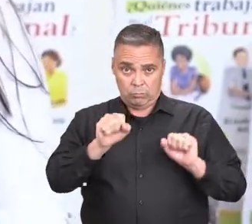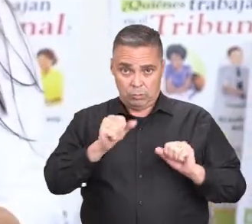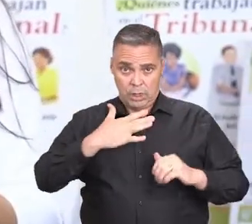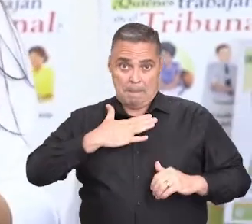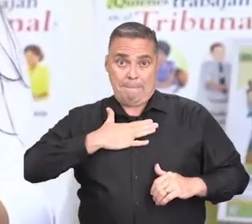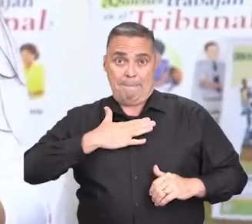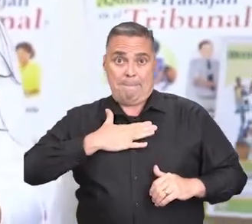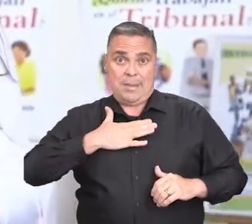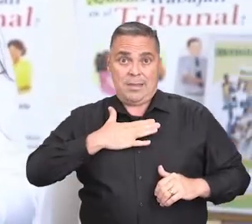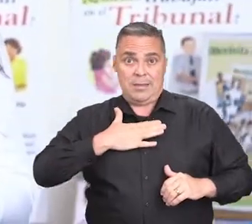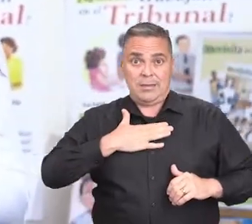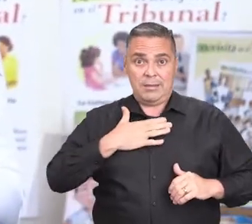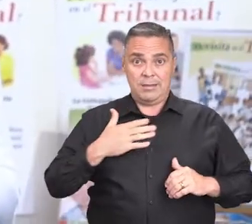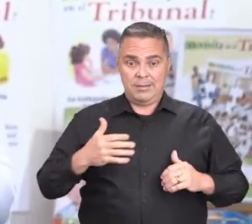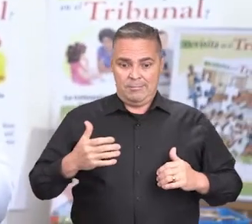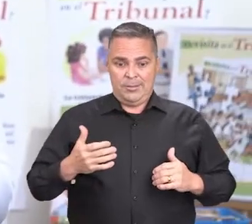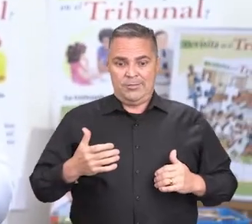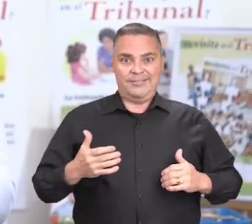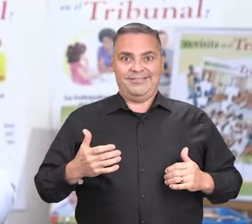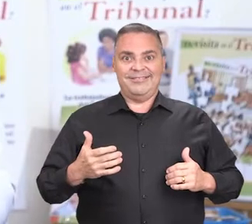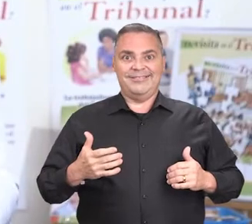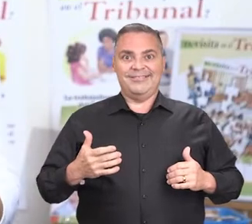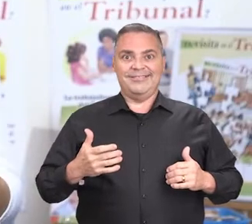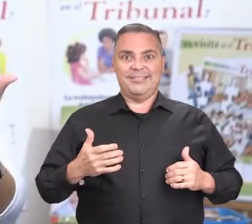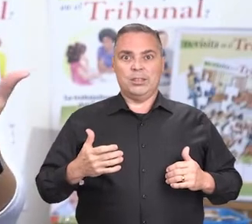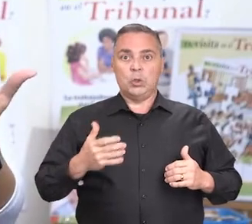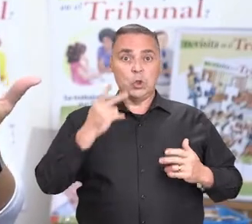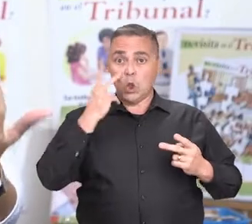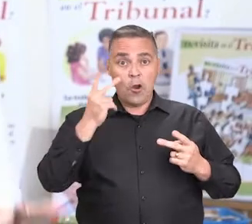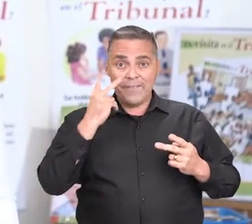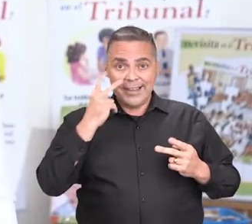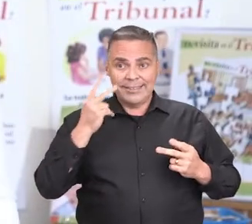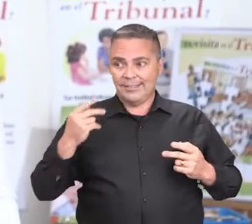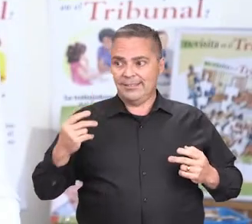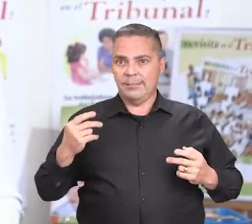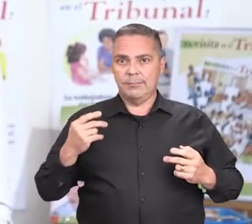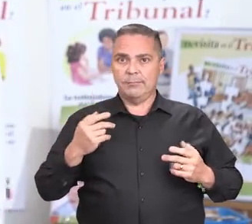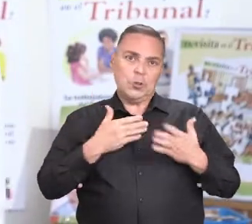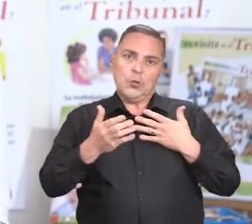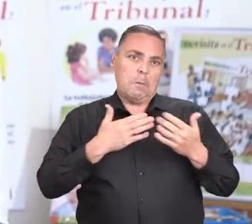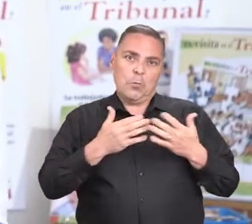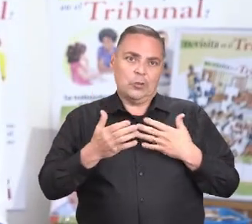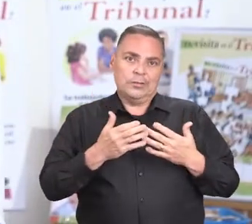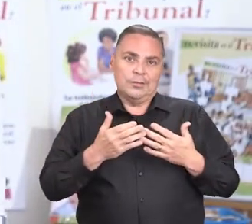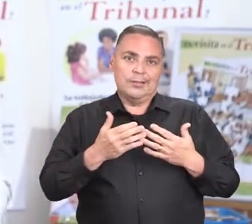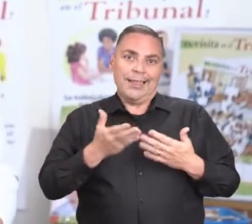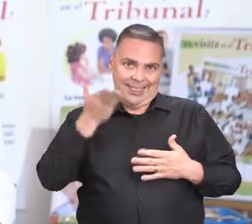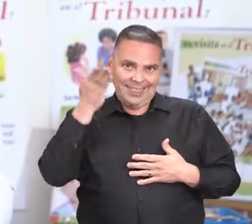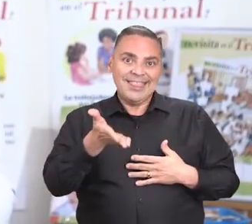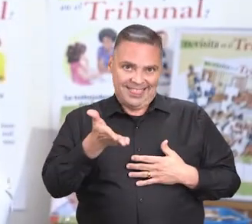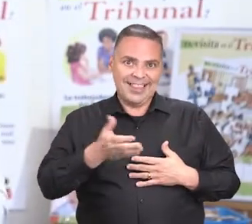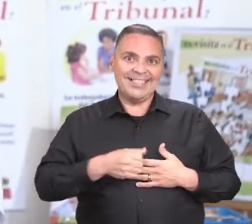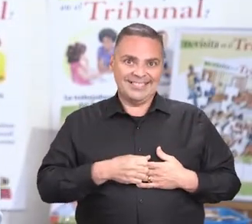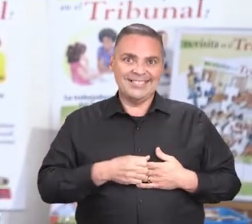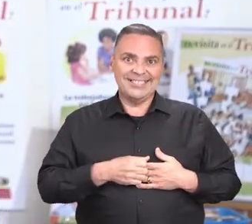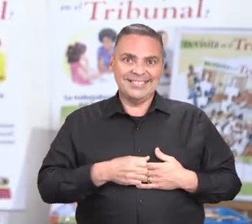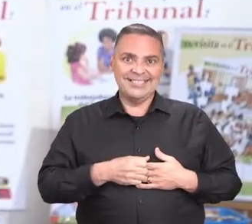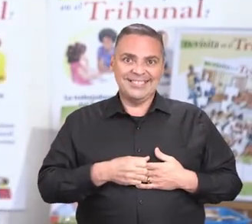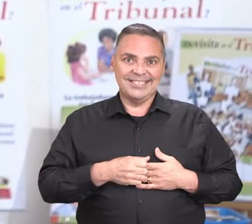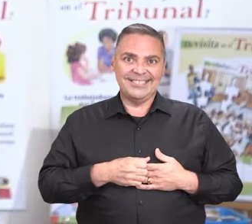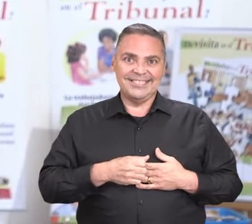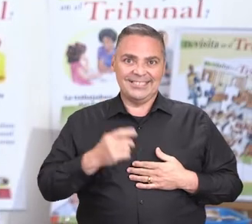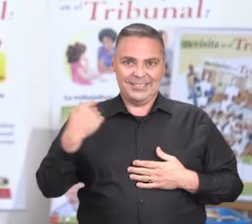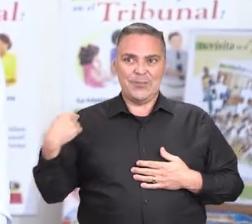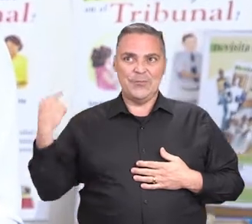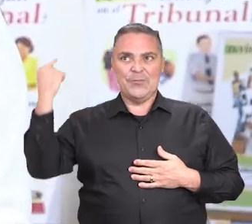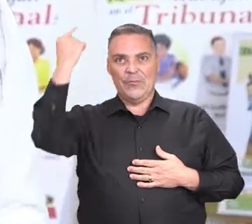¿puedes señalar mi espacio personal? El espacio personal es invisible, pero que no lo veas no significa que no